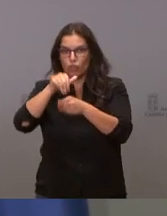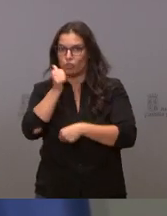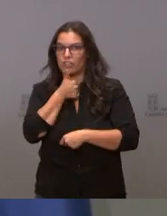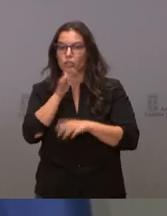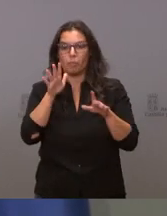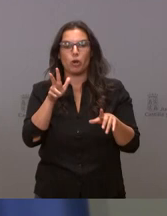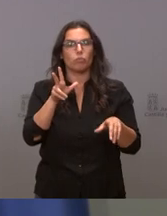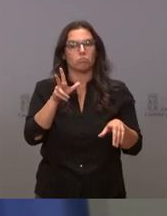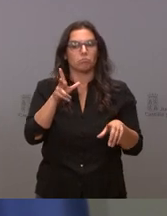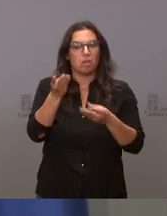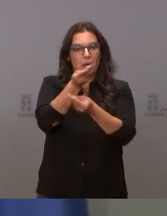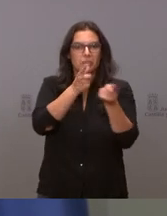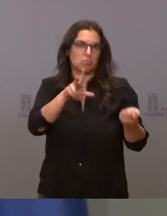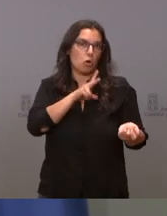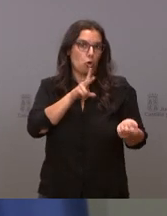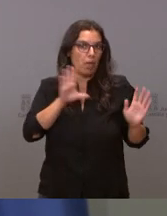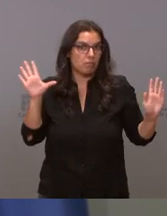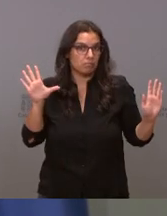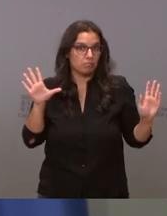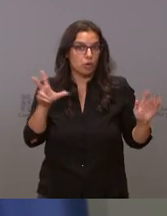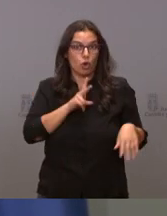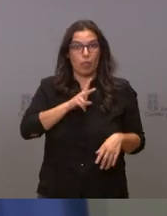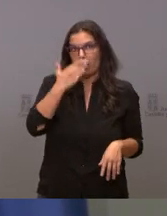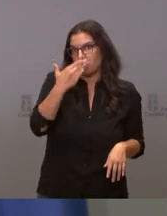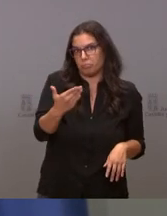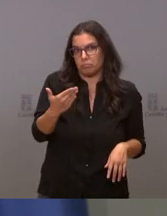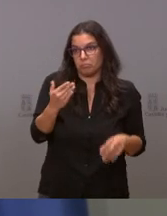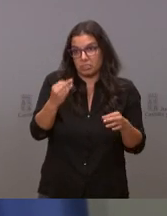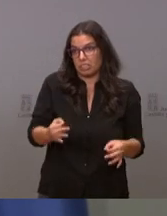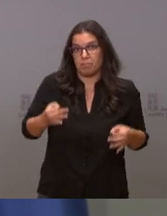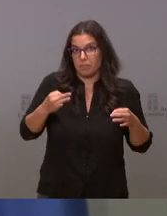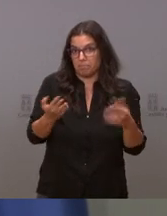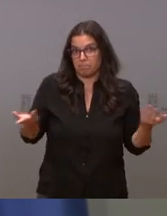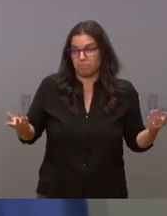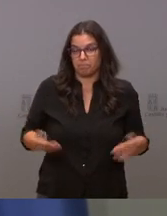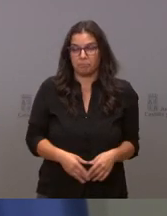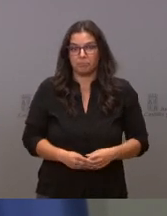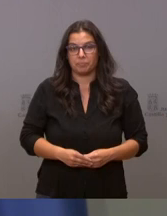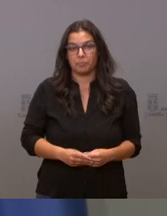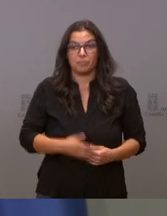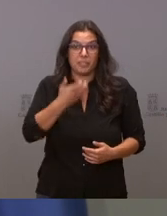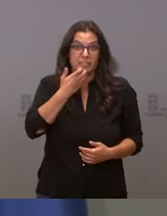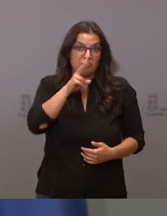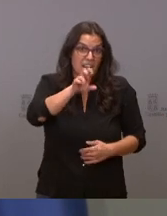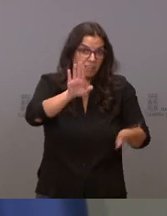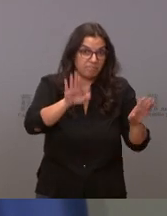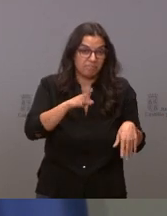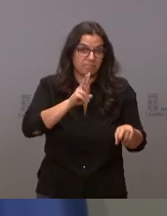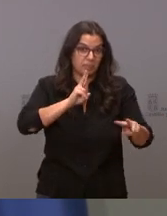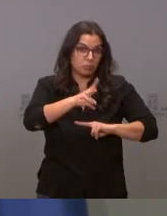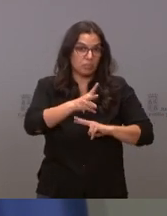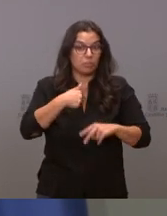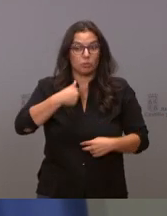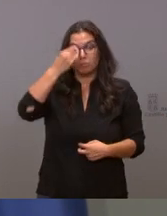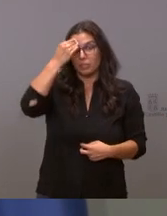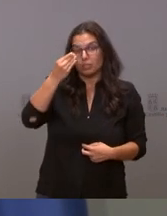de cordial y franco, como solemos ser. Si le sirve de orientación, pues yo creo que